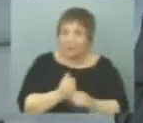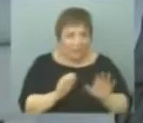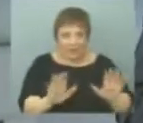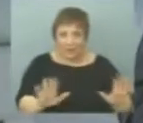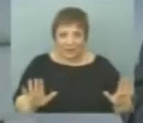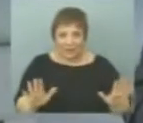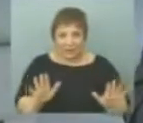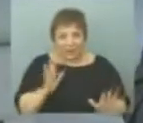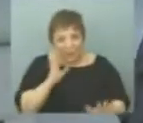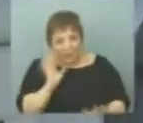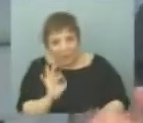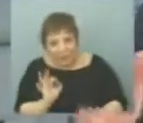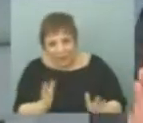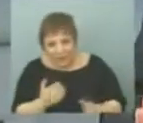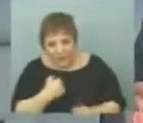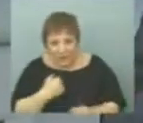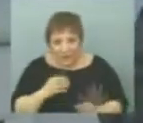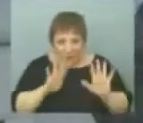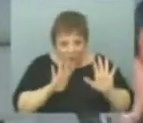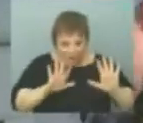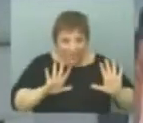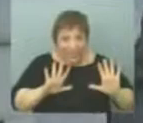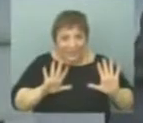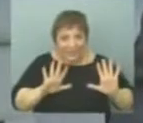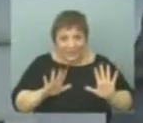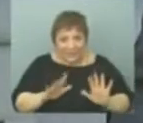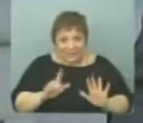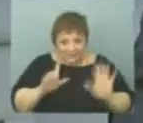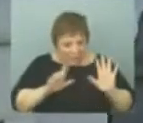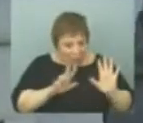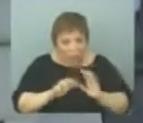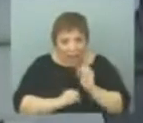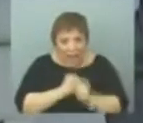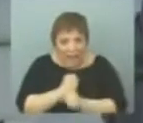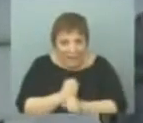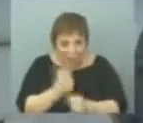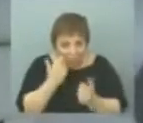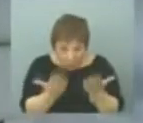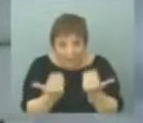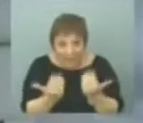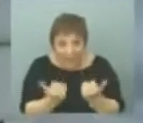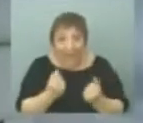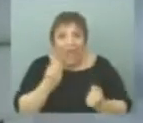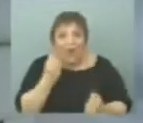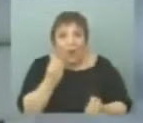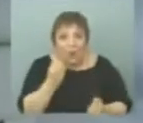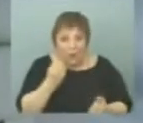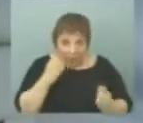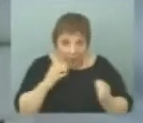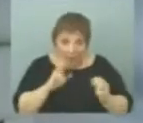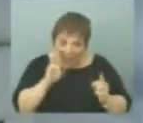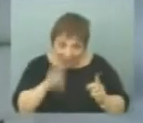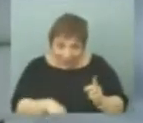pará, discúlpame, pero venimos de 9 y 10, 7, 8 años. Primero muéstrenme que más o menos se están pegando